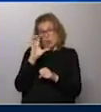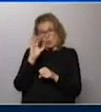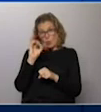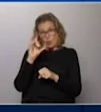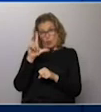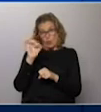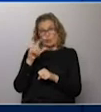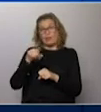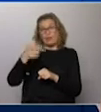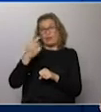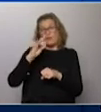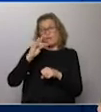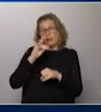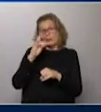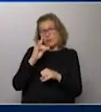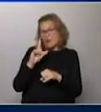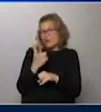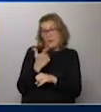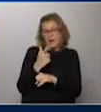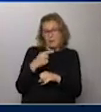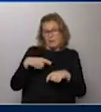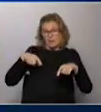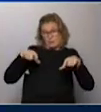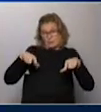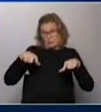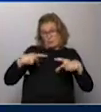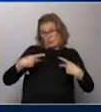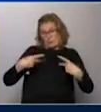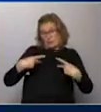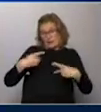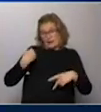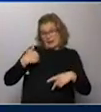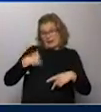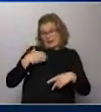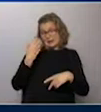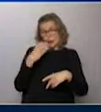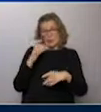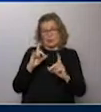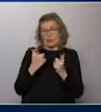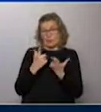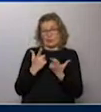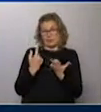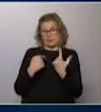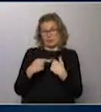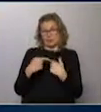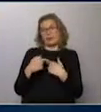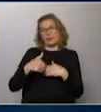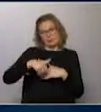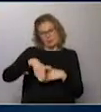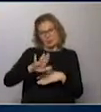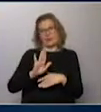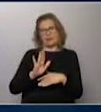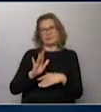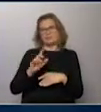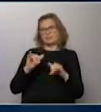jugar con el Wisterman. Bolivia no tiene actividad. Junto a Argentina es una de las ligas y Colombia que no tiene actividad oficial, por lo tanto da ventajas porque no